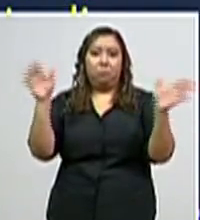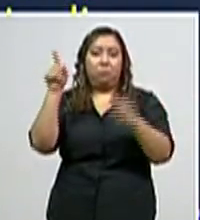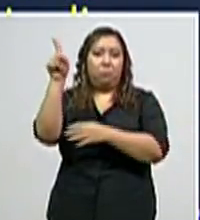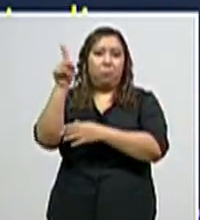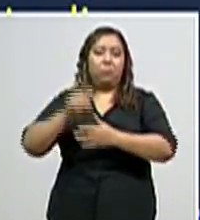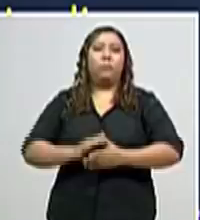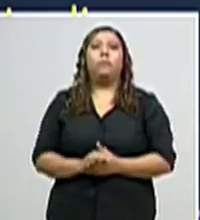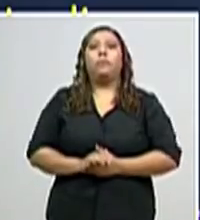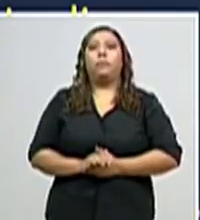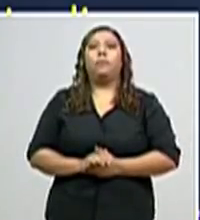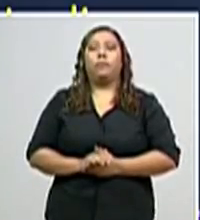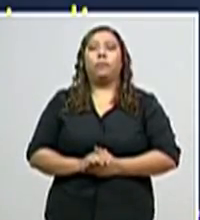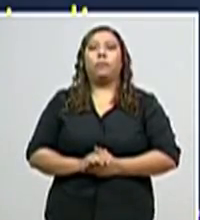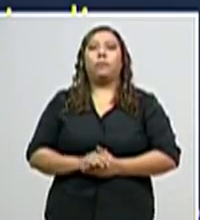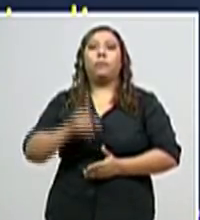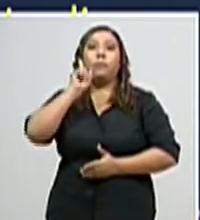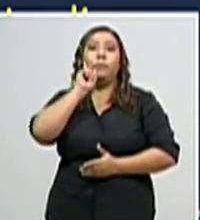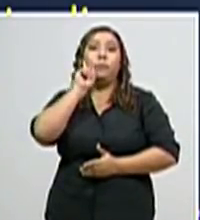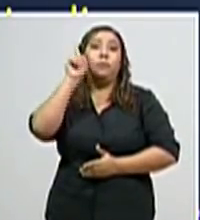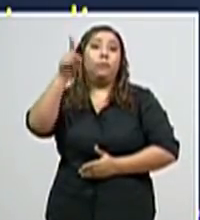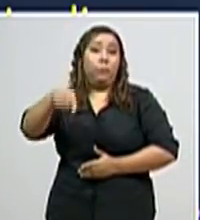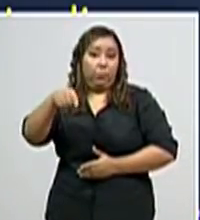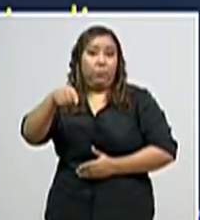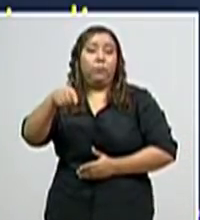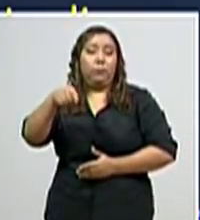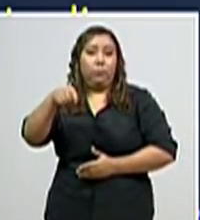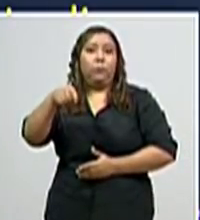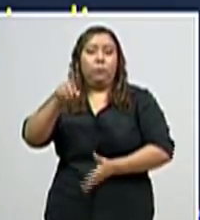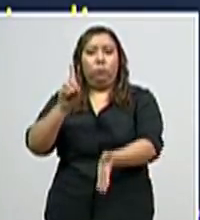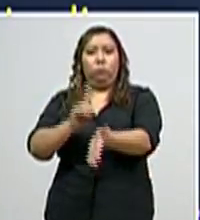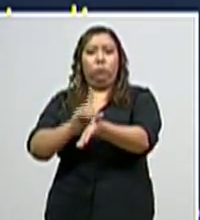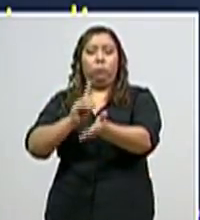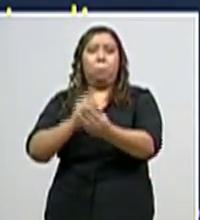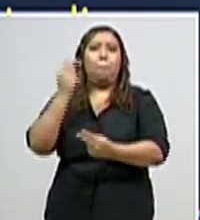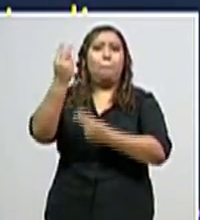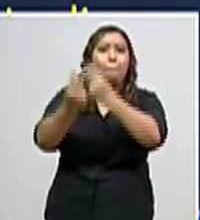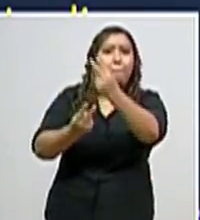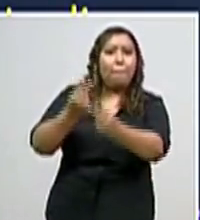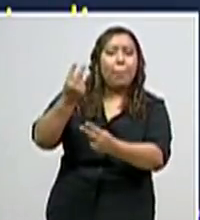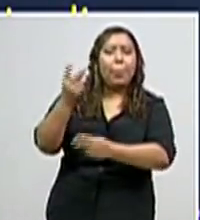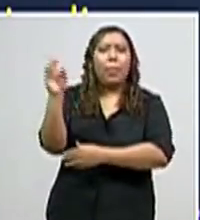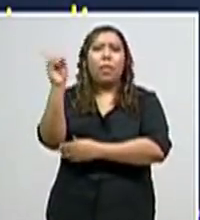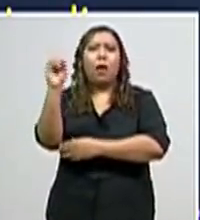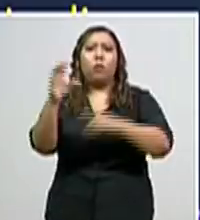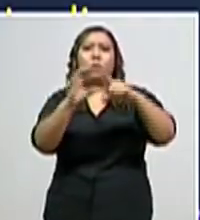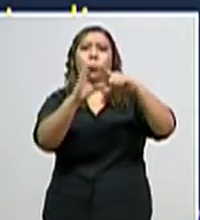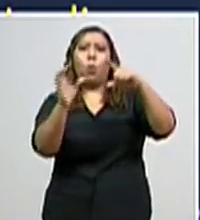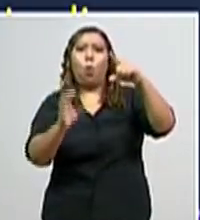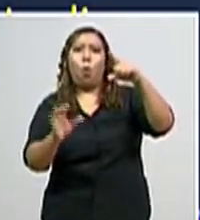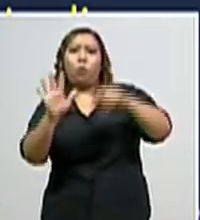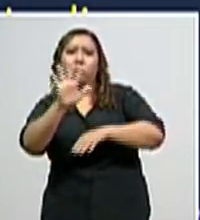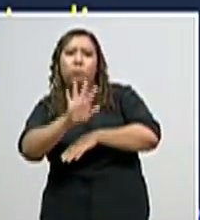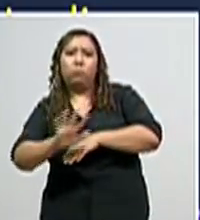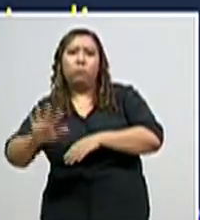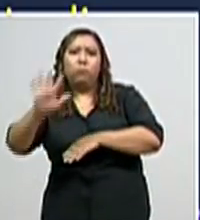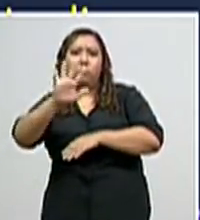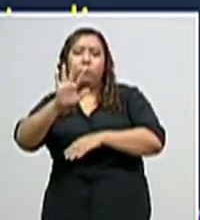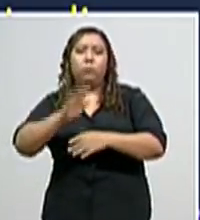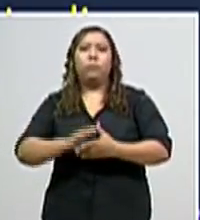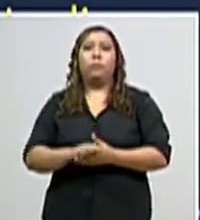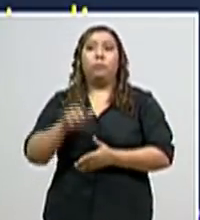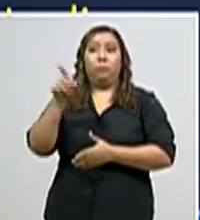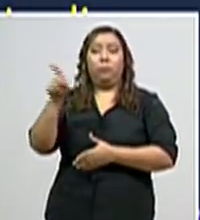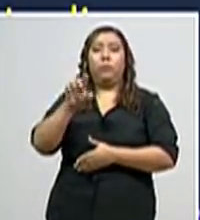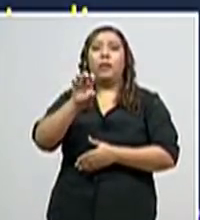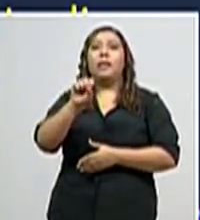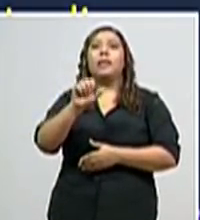Mañana las brigadas contra el COVID tocarán las puertas en Cortés también. En Santa Cruz, en El Tigre y en la